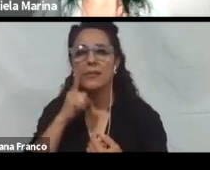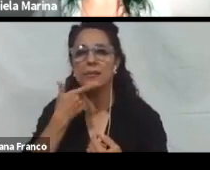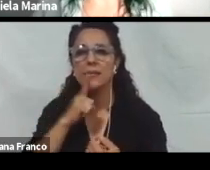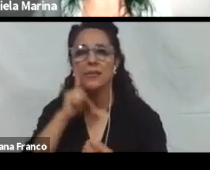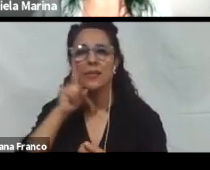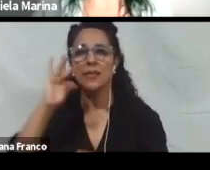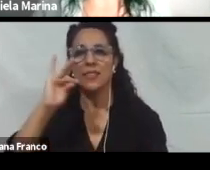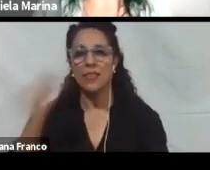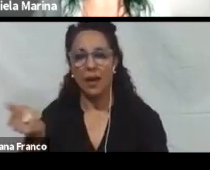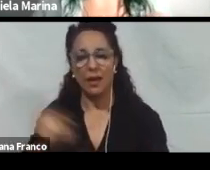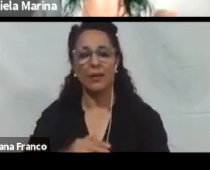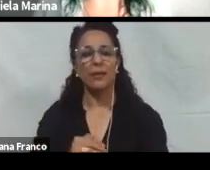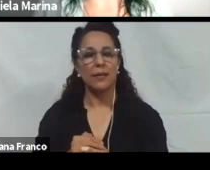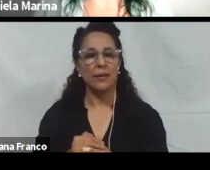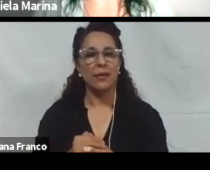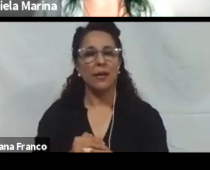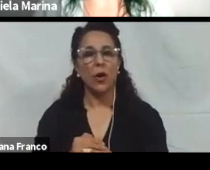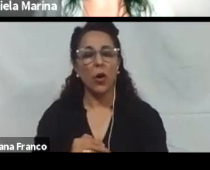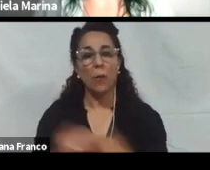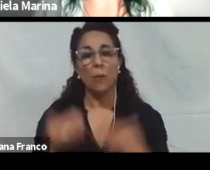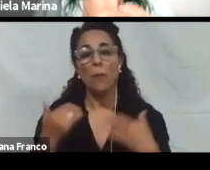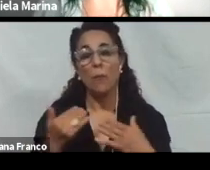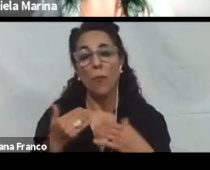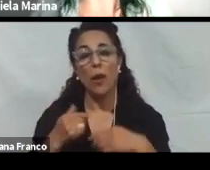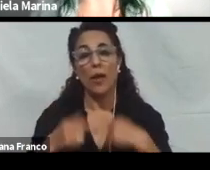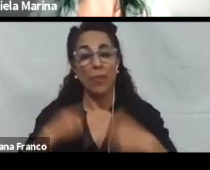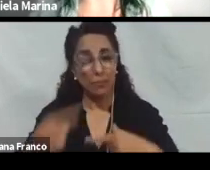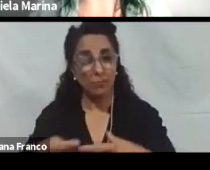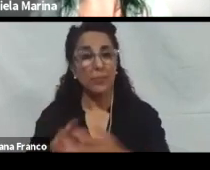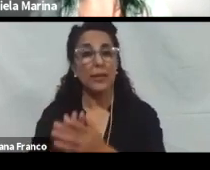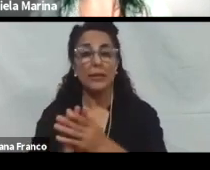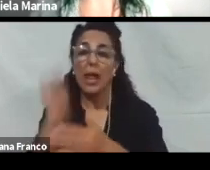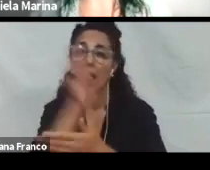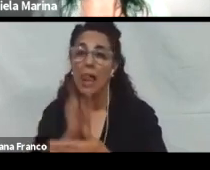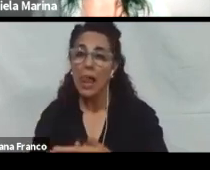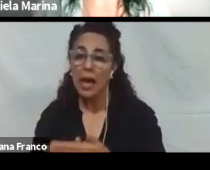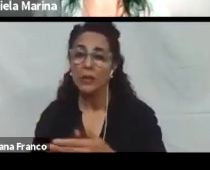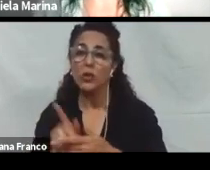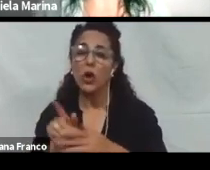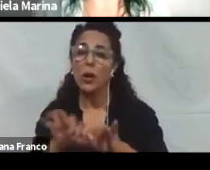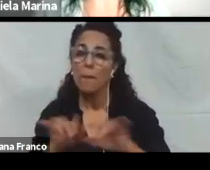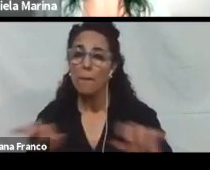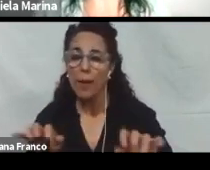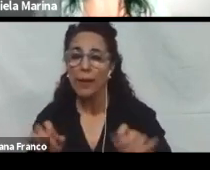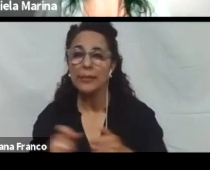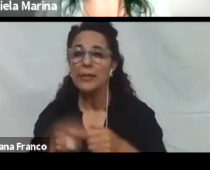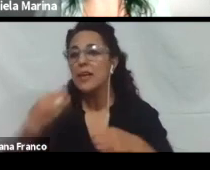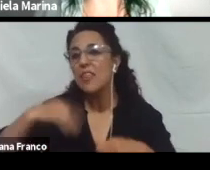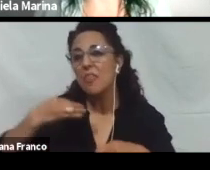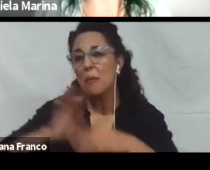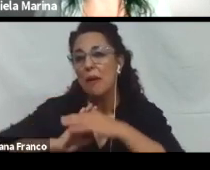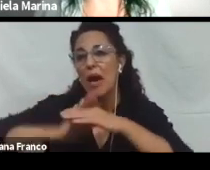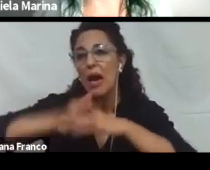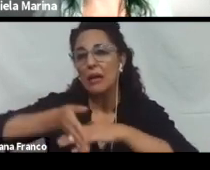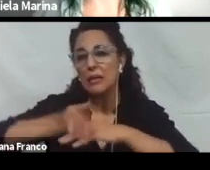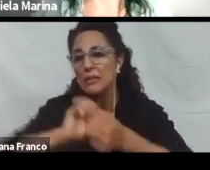tiene que poder ser utilizado por lectores de pantalla, por ejemplo, y debe tener acceso completo